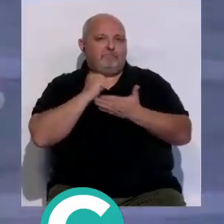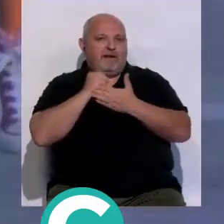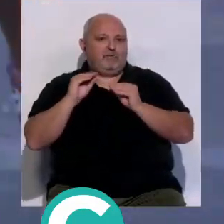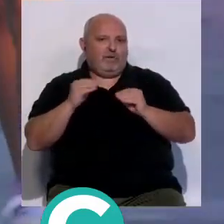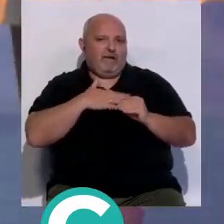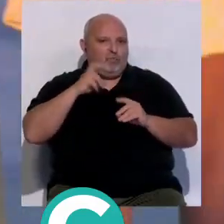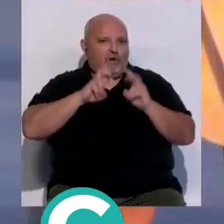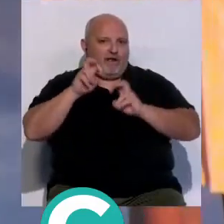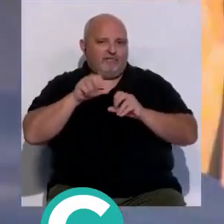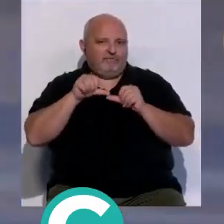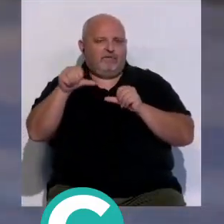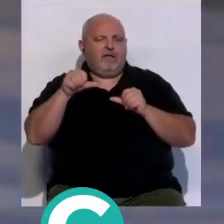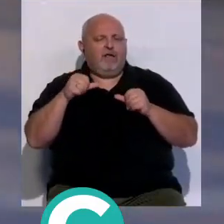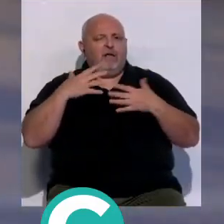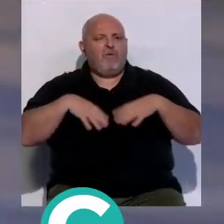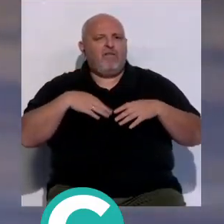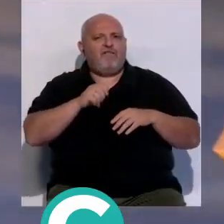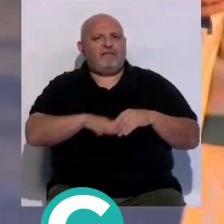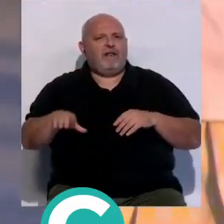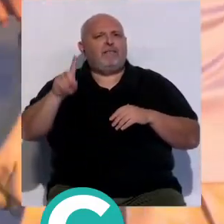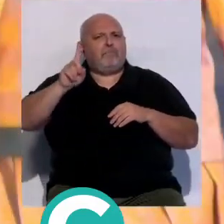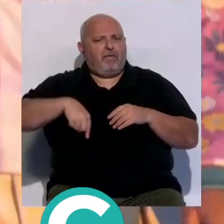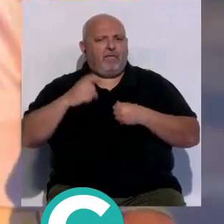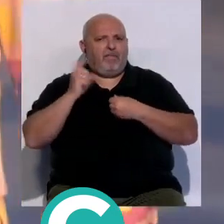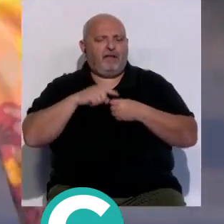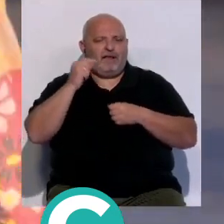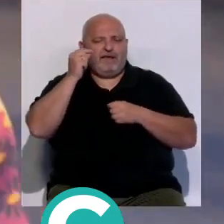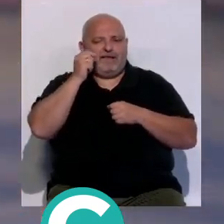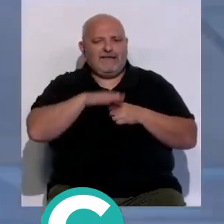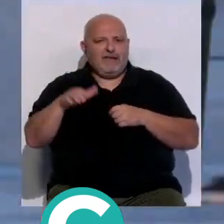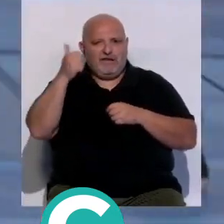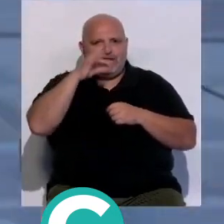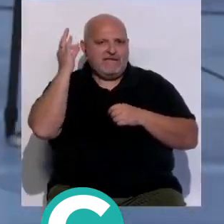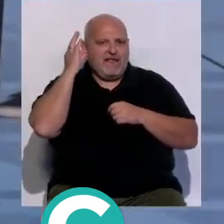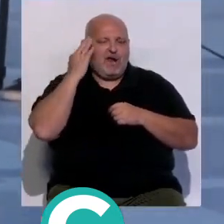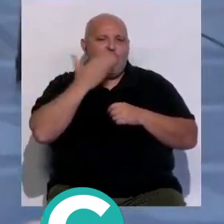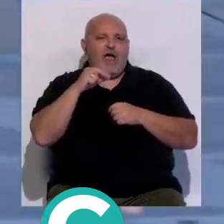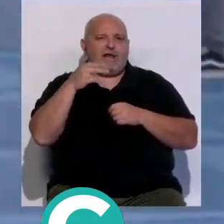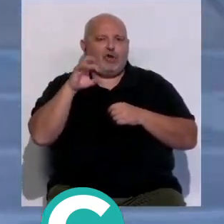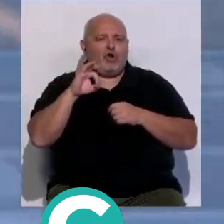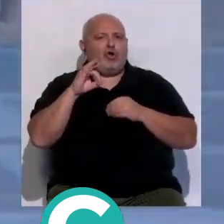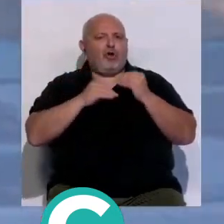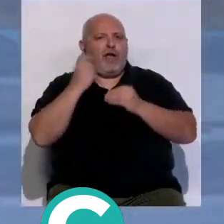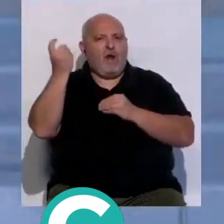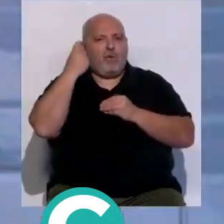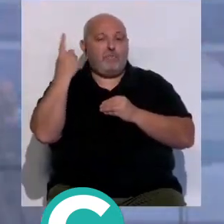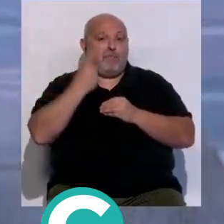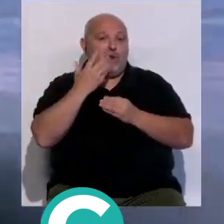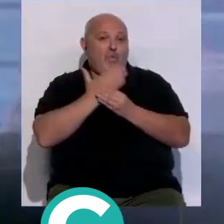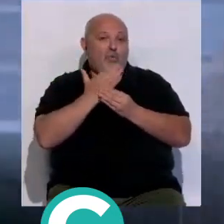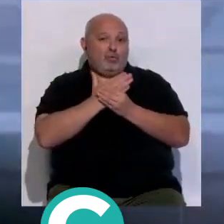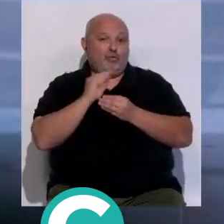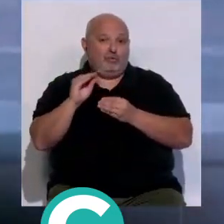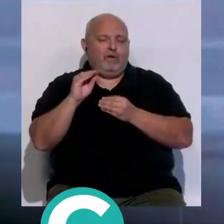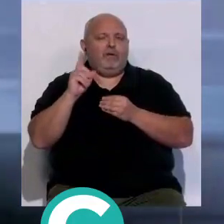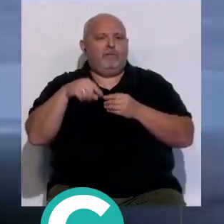una colección de moda infantil protagonizada por niños y niñas del colegio Argantonio también realizada por el alumnado de primer curso de